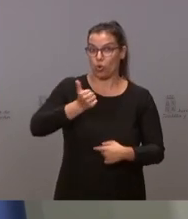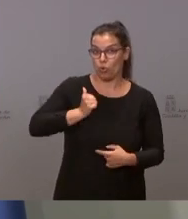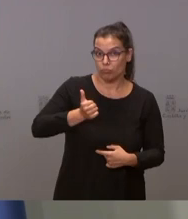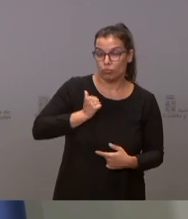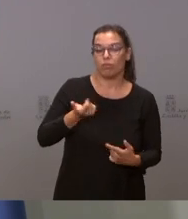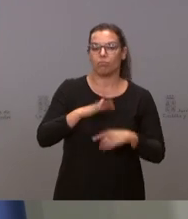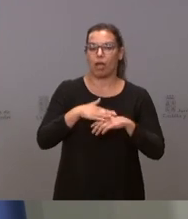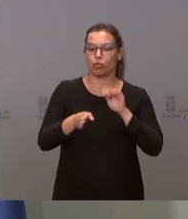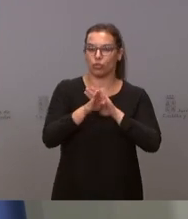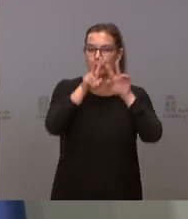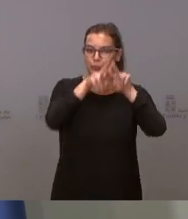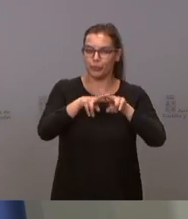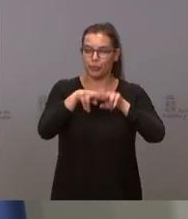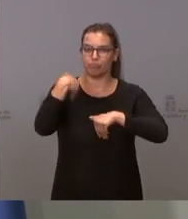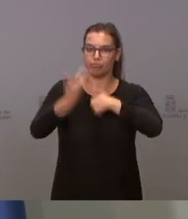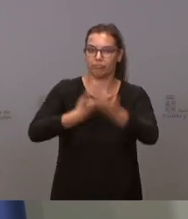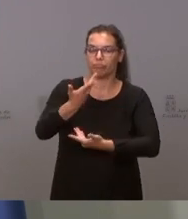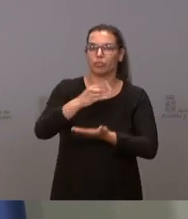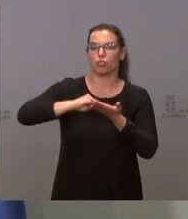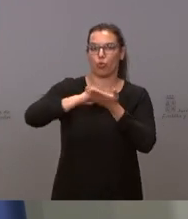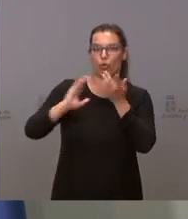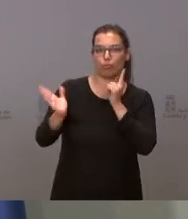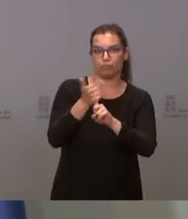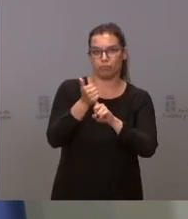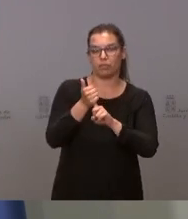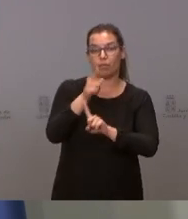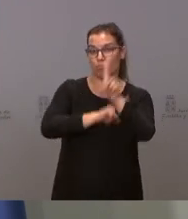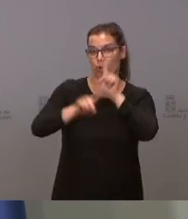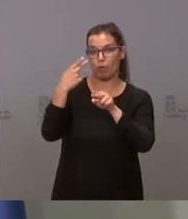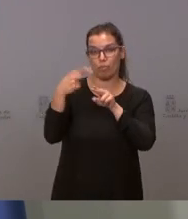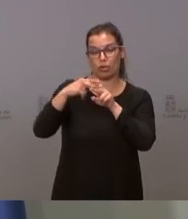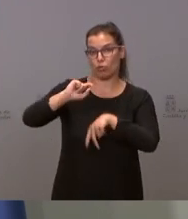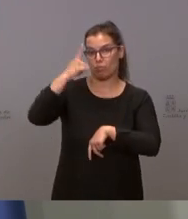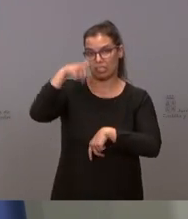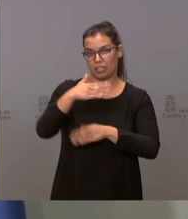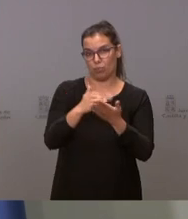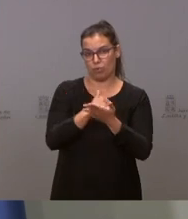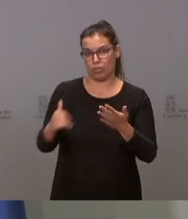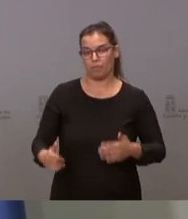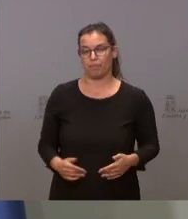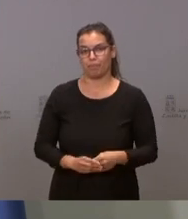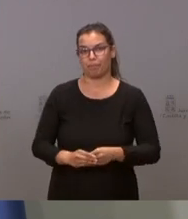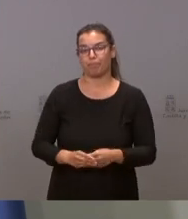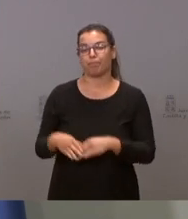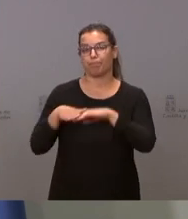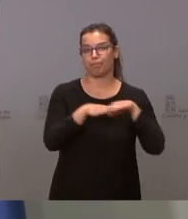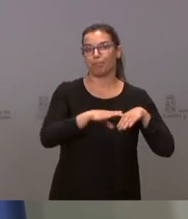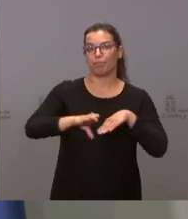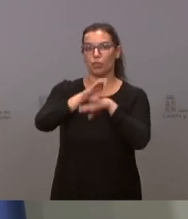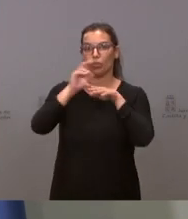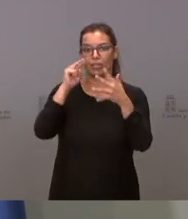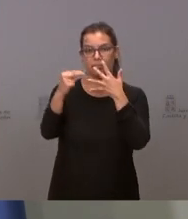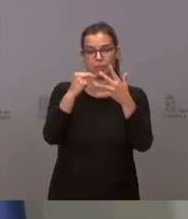avanzando en la solución de nuestro principal problema político autonómico. La Consejería de